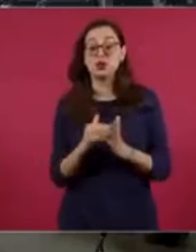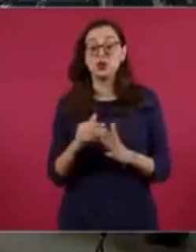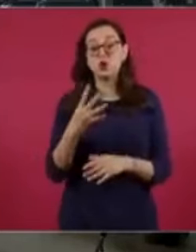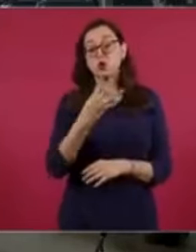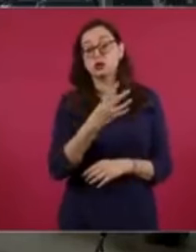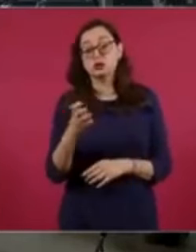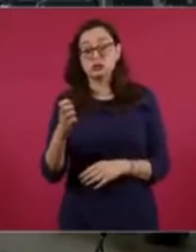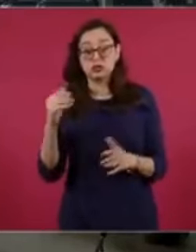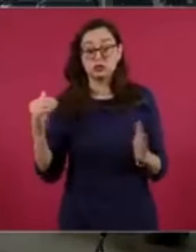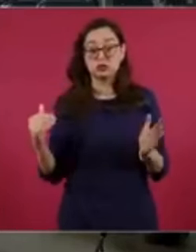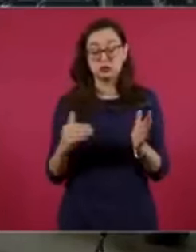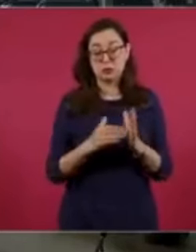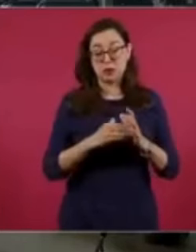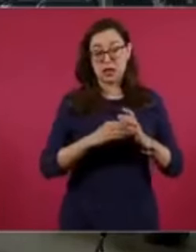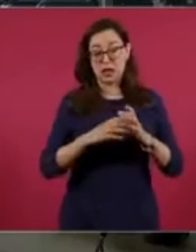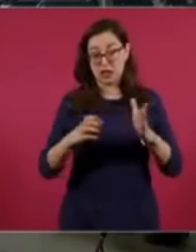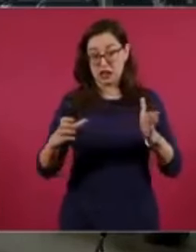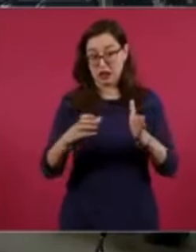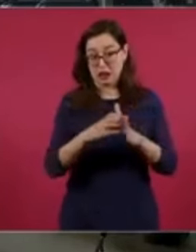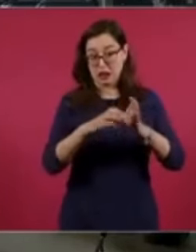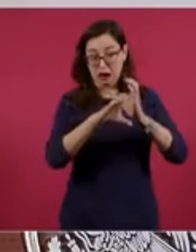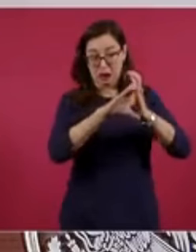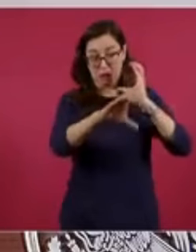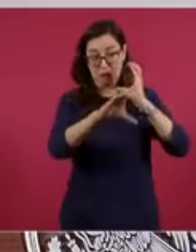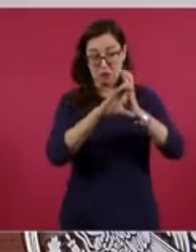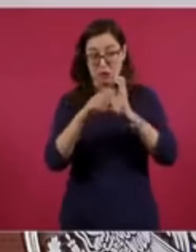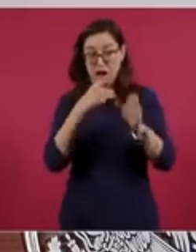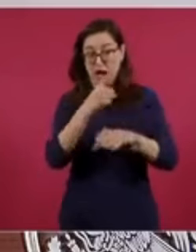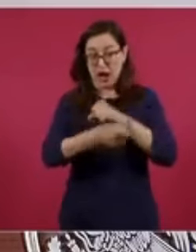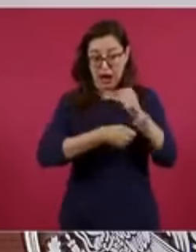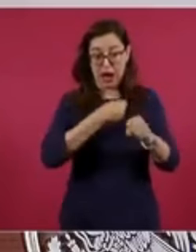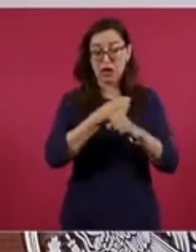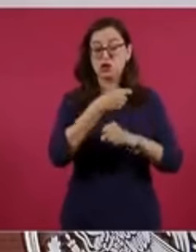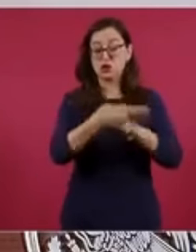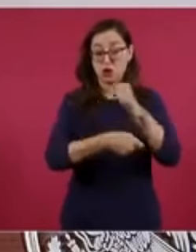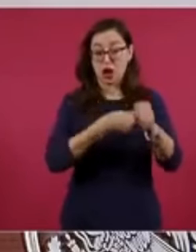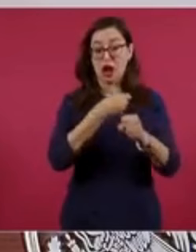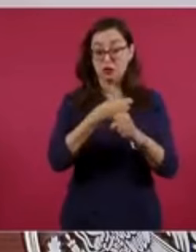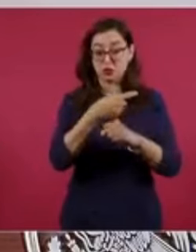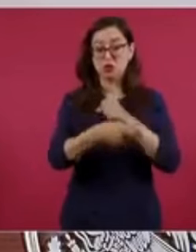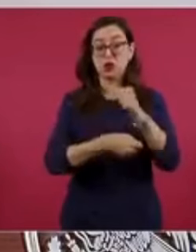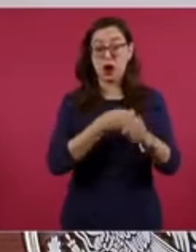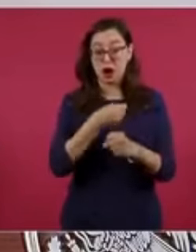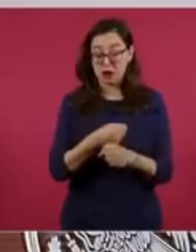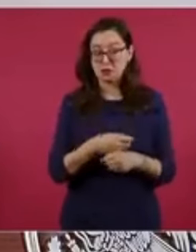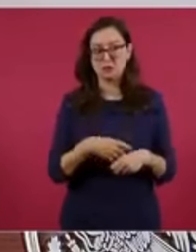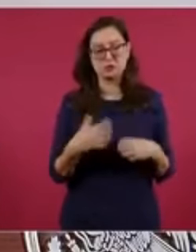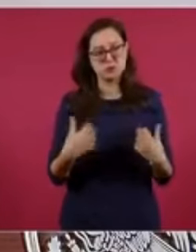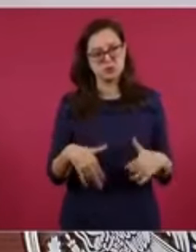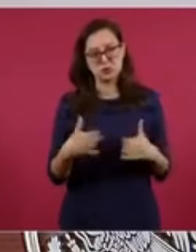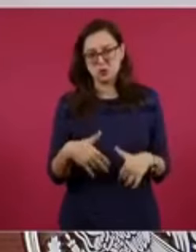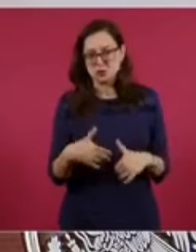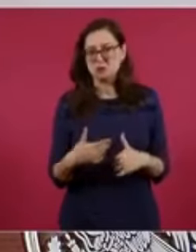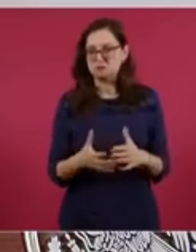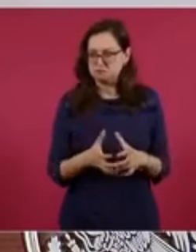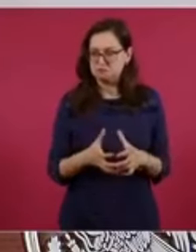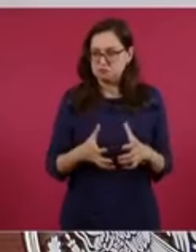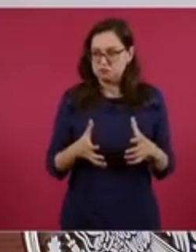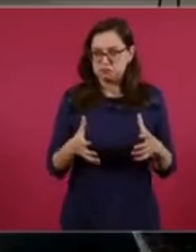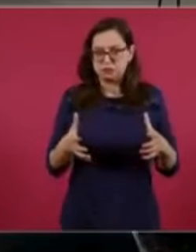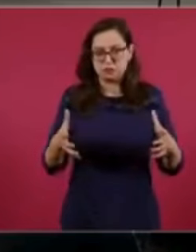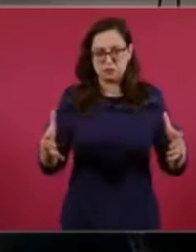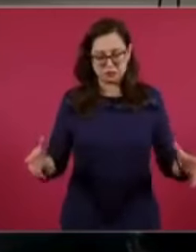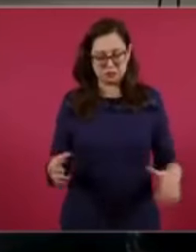contenedores por año. Pero ya para mayor información le voy a ceder primero la palabra al